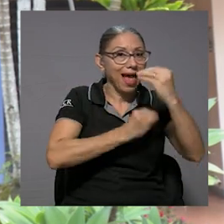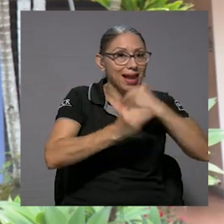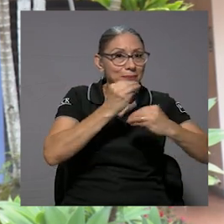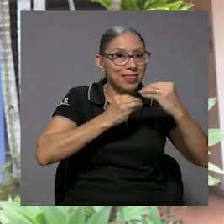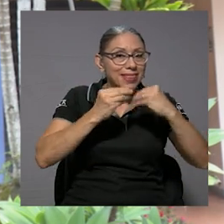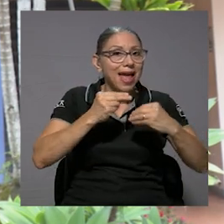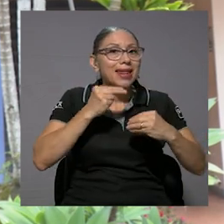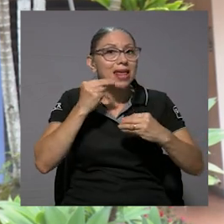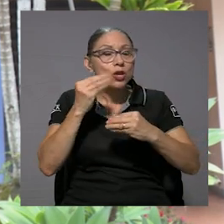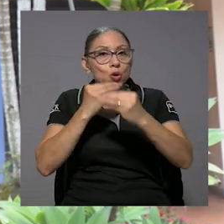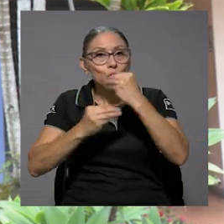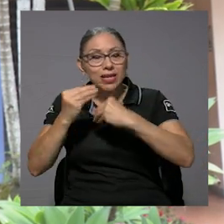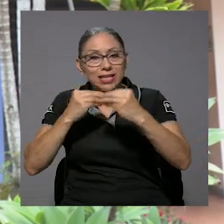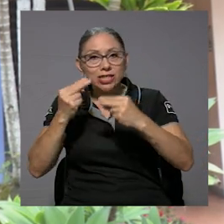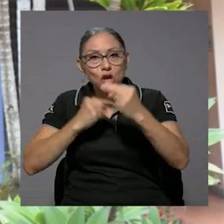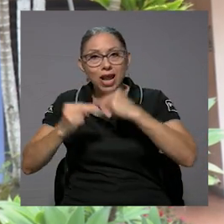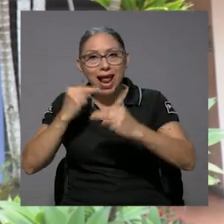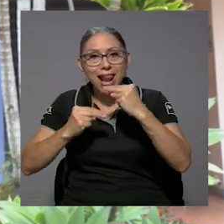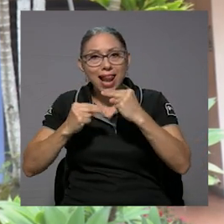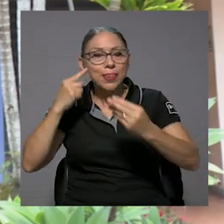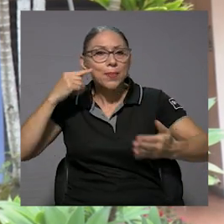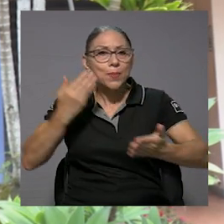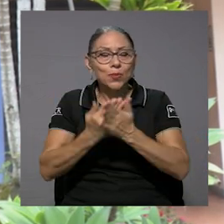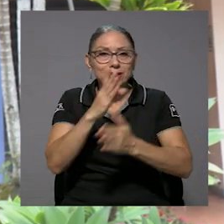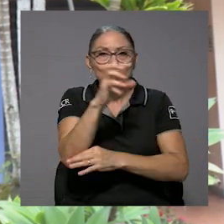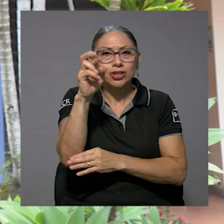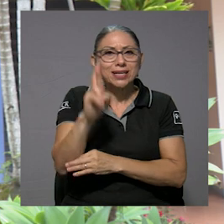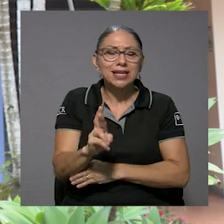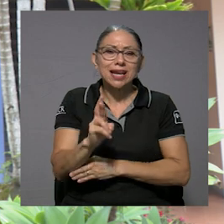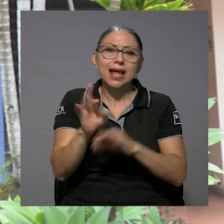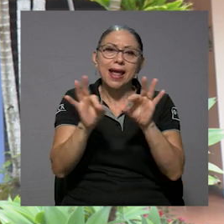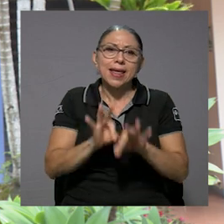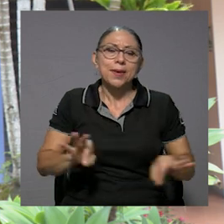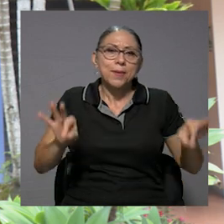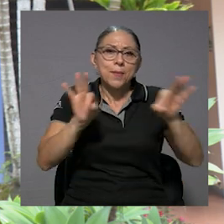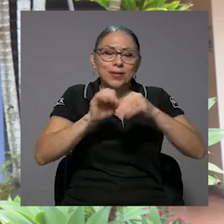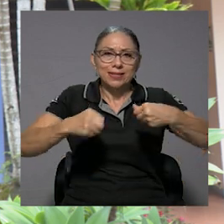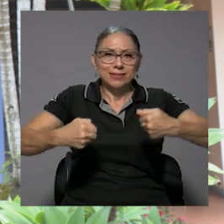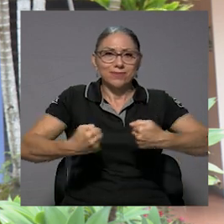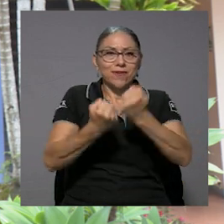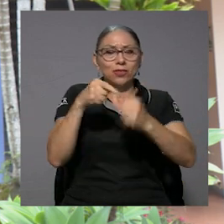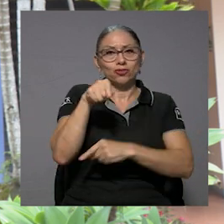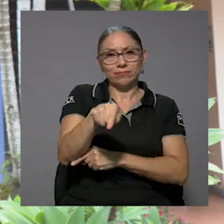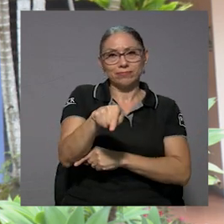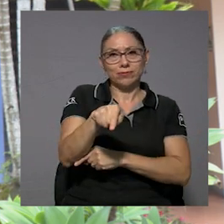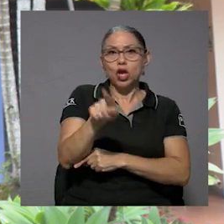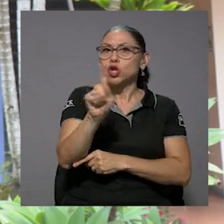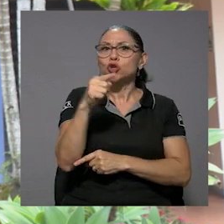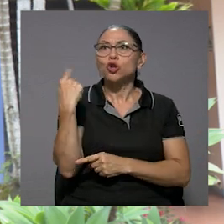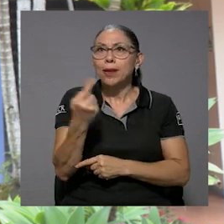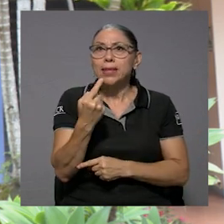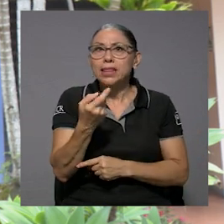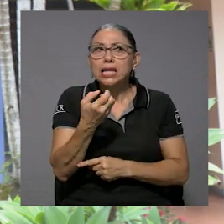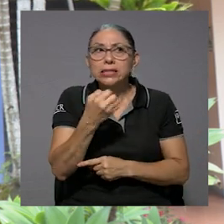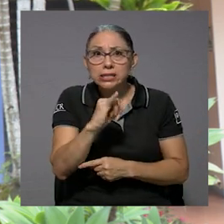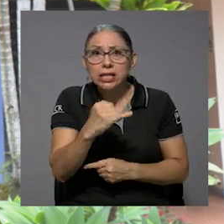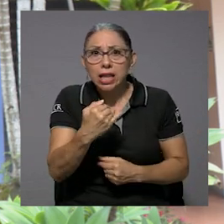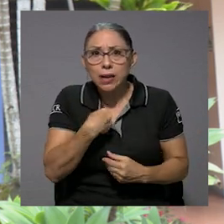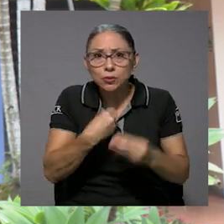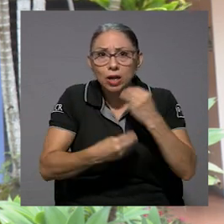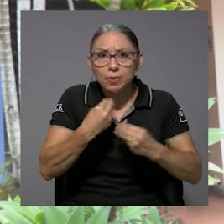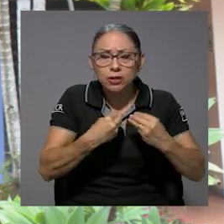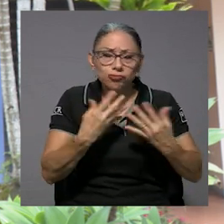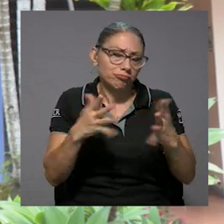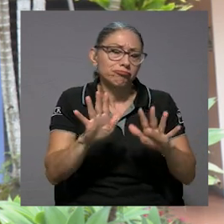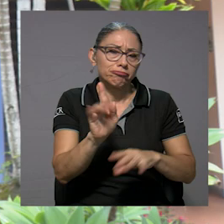y nutricional, lo que muestran es que Costa Rica tiene importantes retos en este campo, no tanto en materia de disponibilidad, es